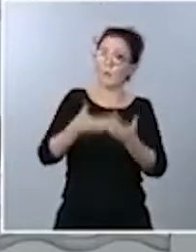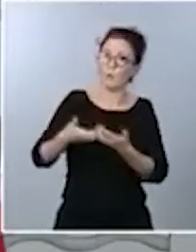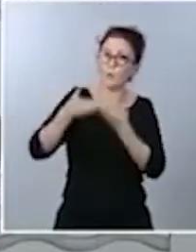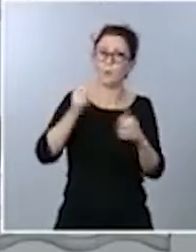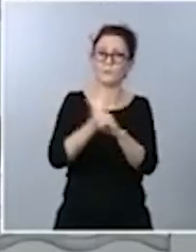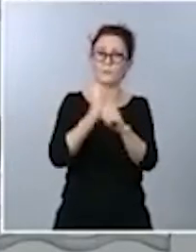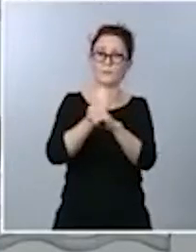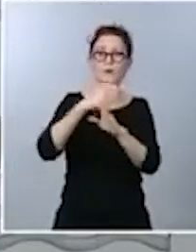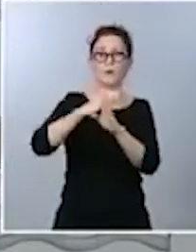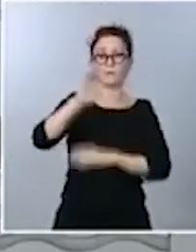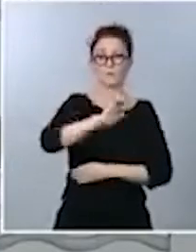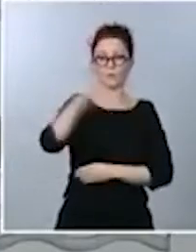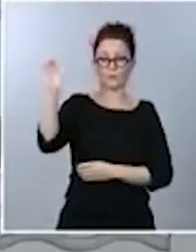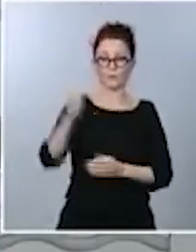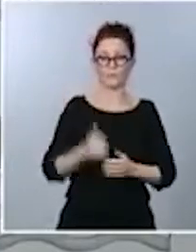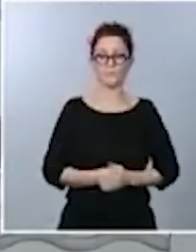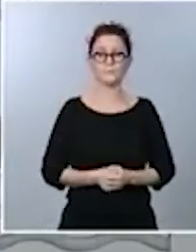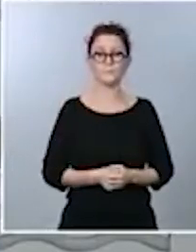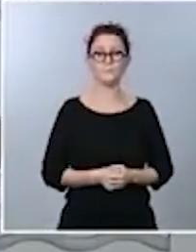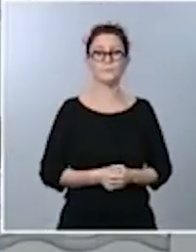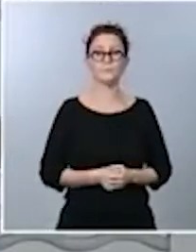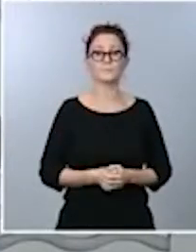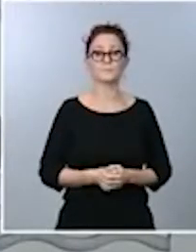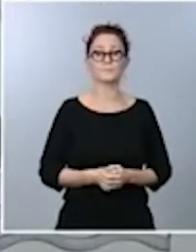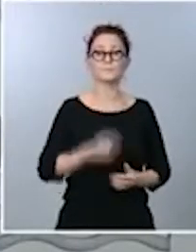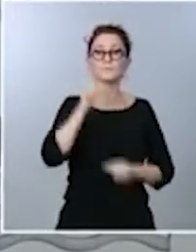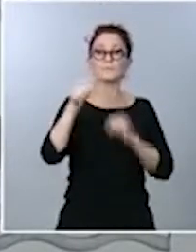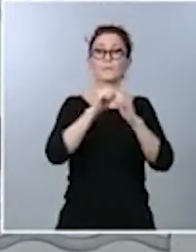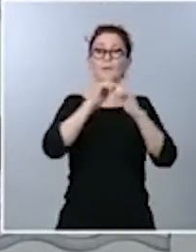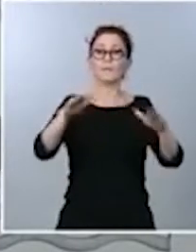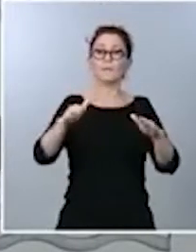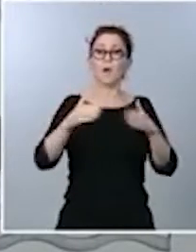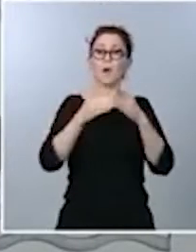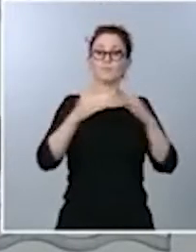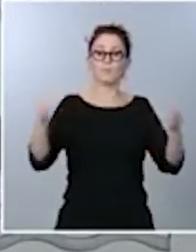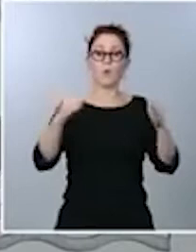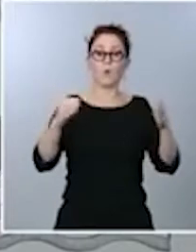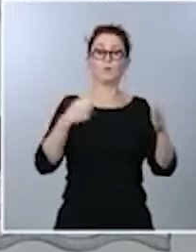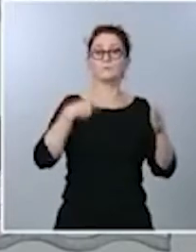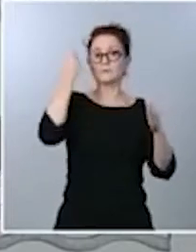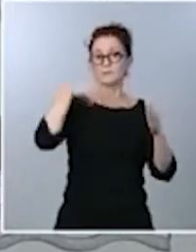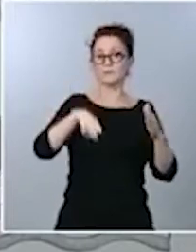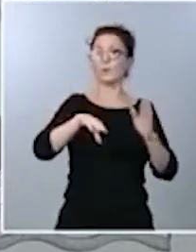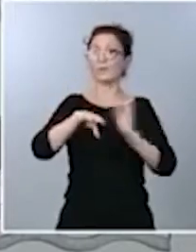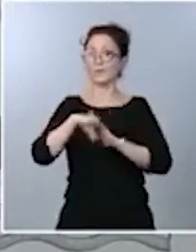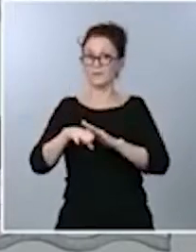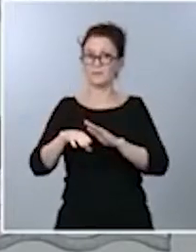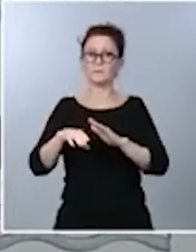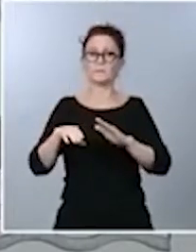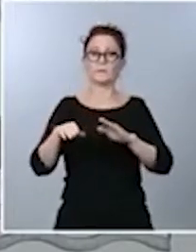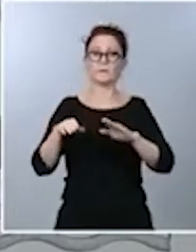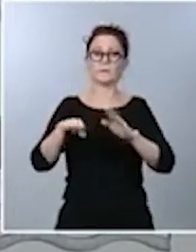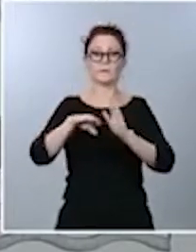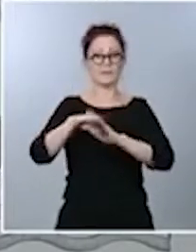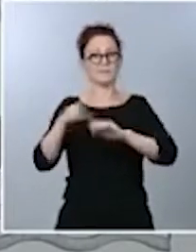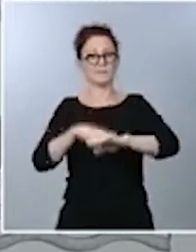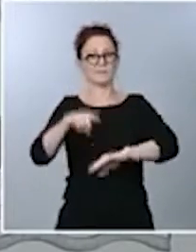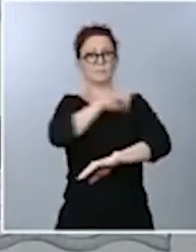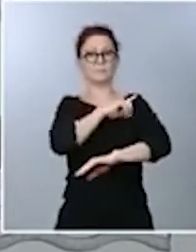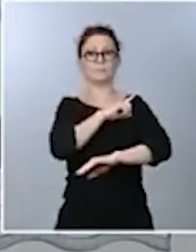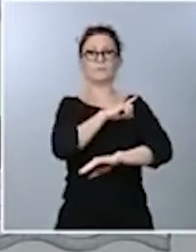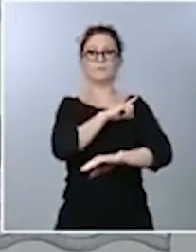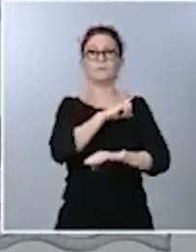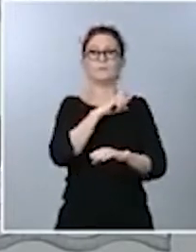Desde el inicio de esta pandemia entendemos que la derecha y la extrema derecha no han entendido cuál es el papel que tenían que